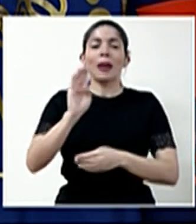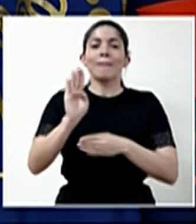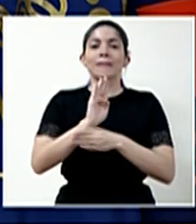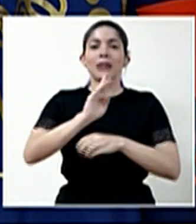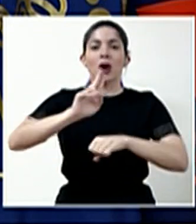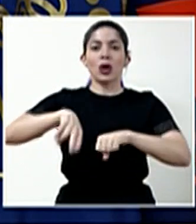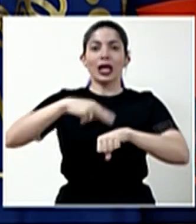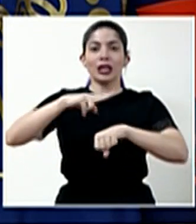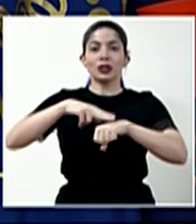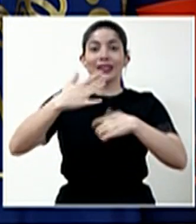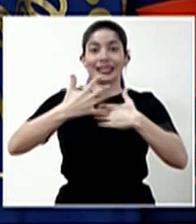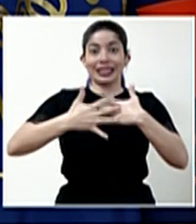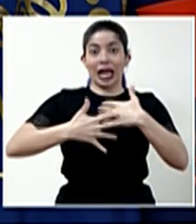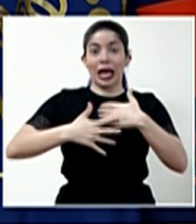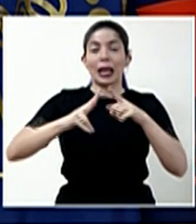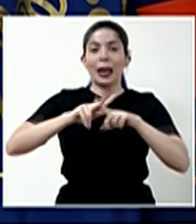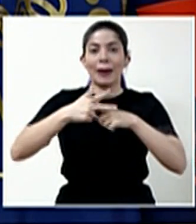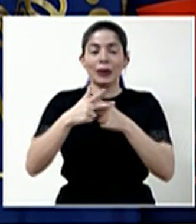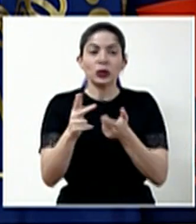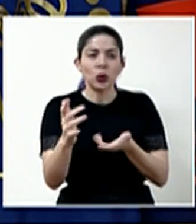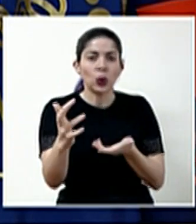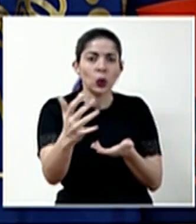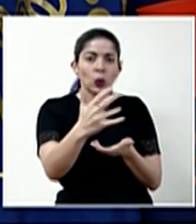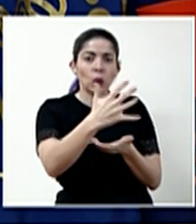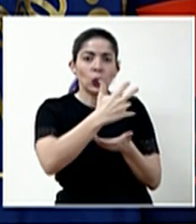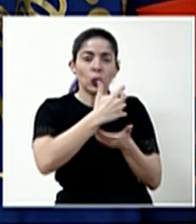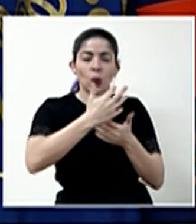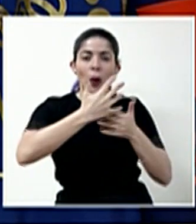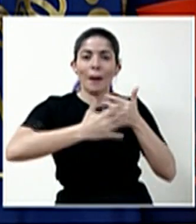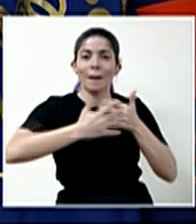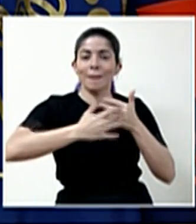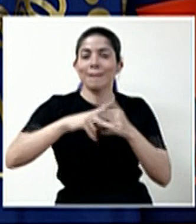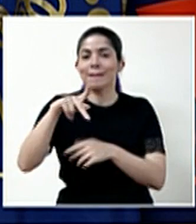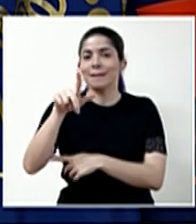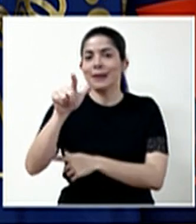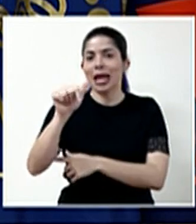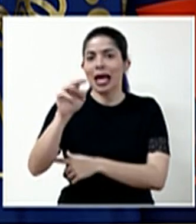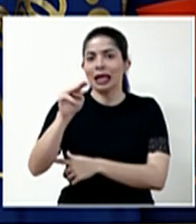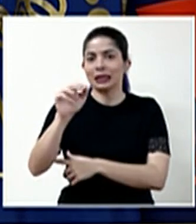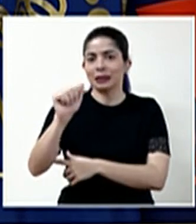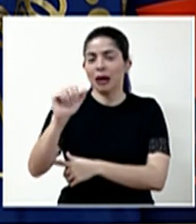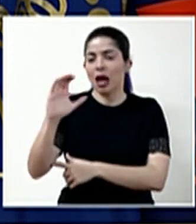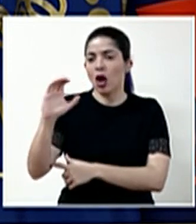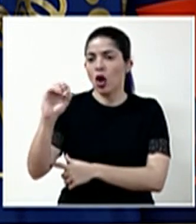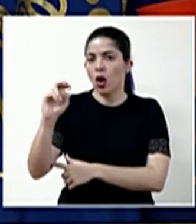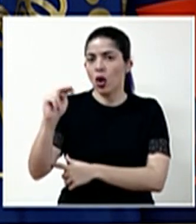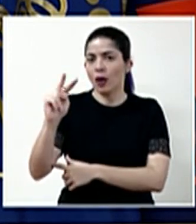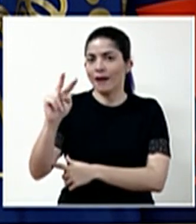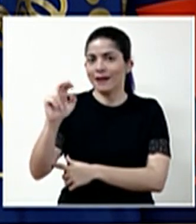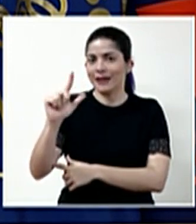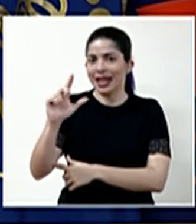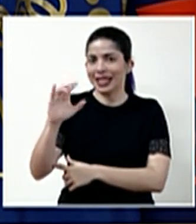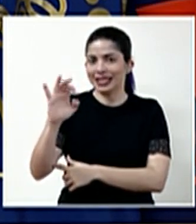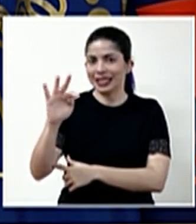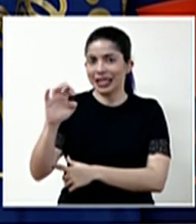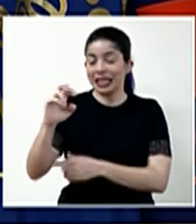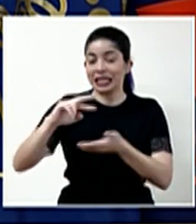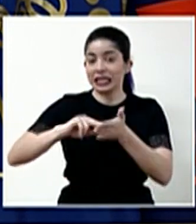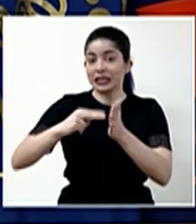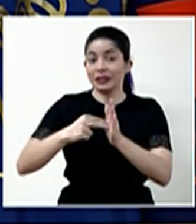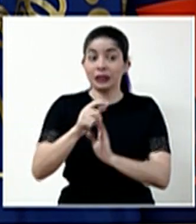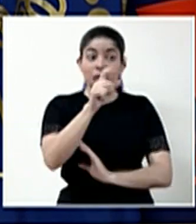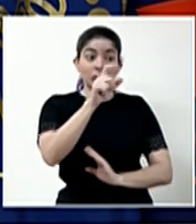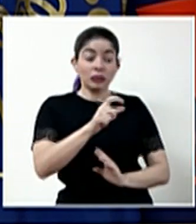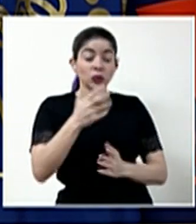de Sangre la recolección de plasma convalesciente. Esto consiste en que pacientes que ya se